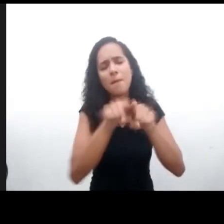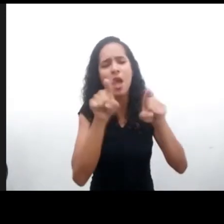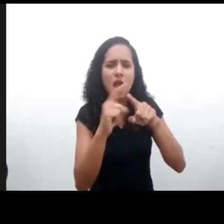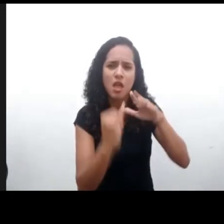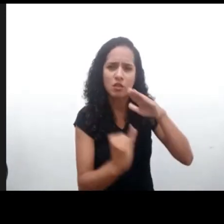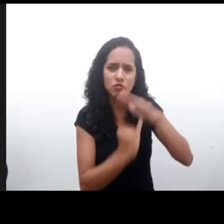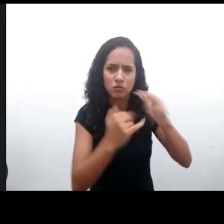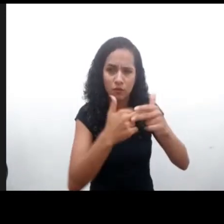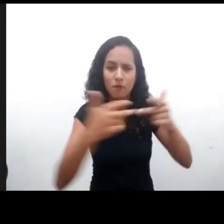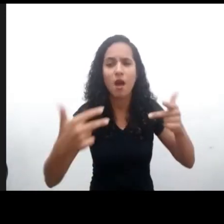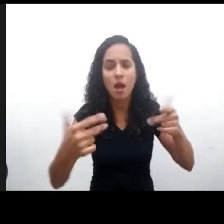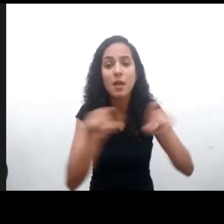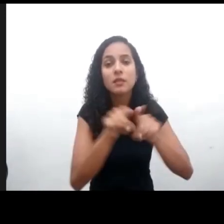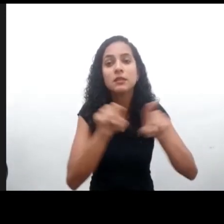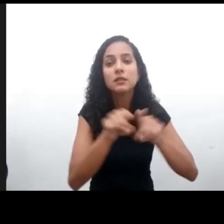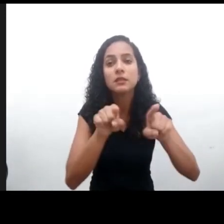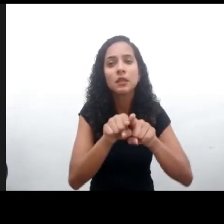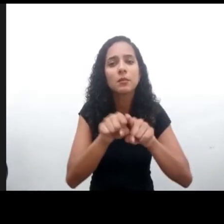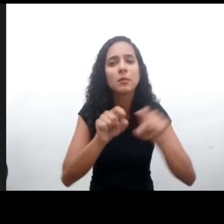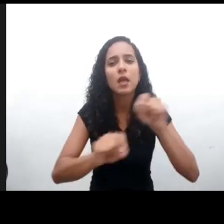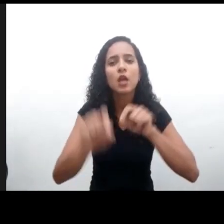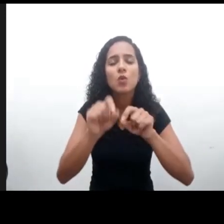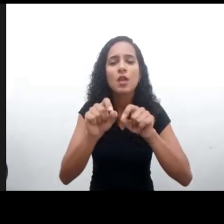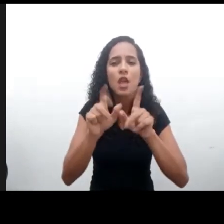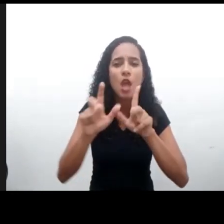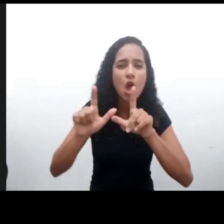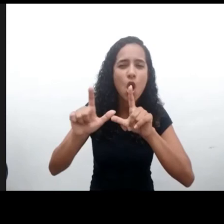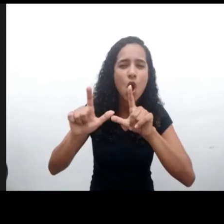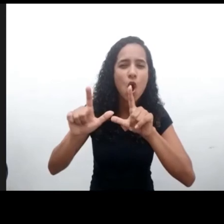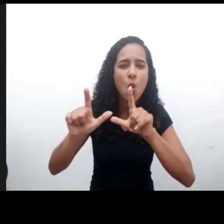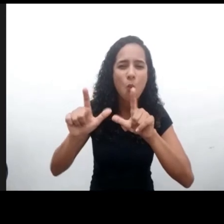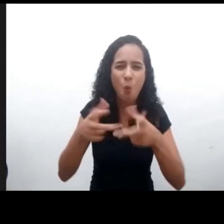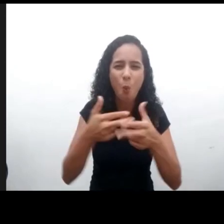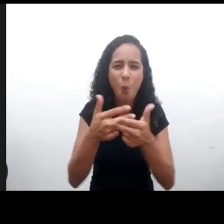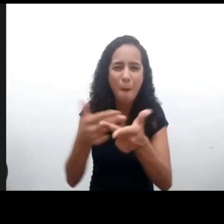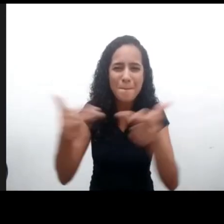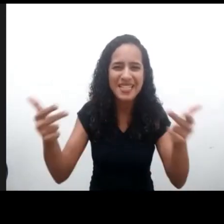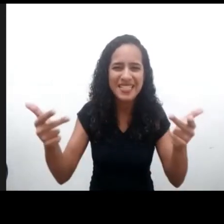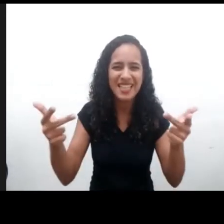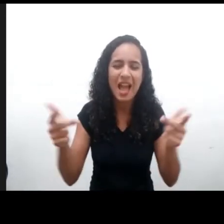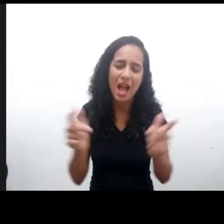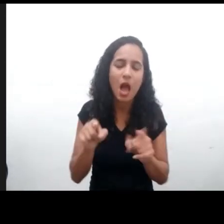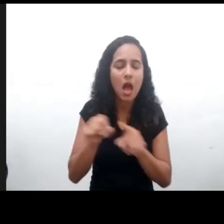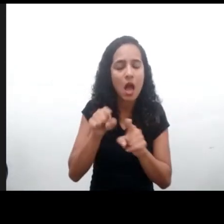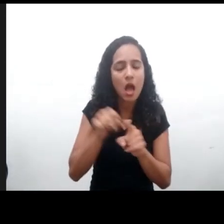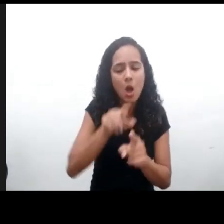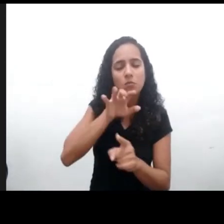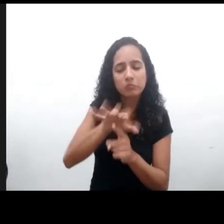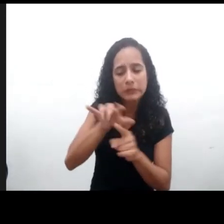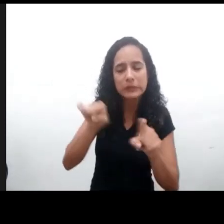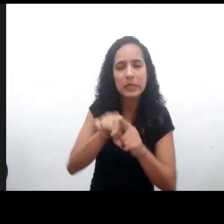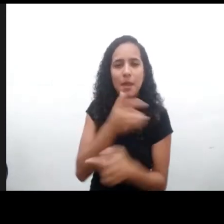las instituciones, pero en especial la dimensión comercial y el conjunto enorme de consecuencias de